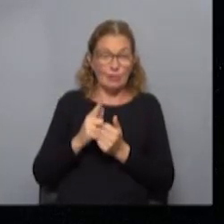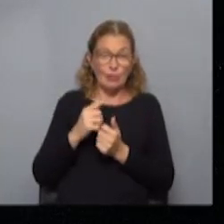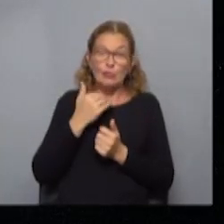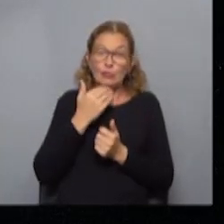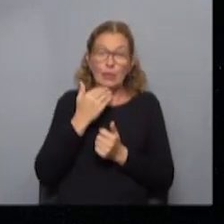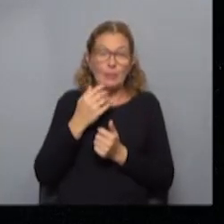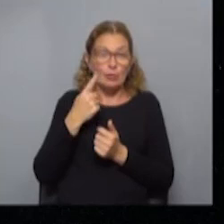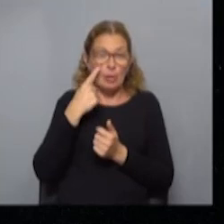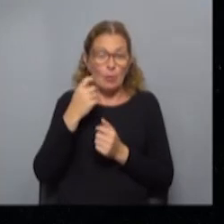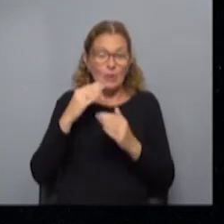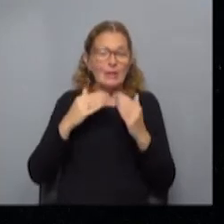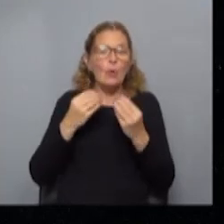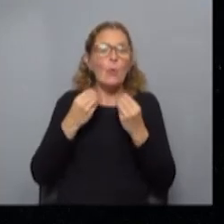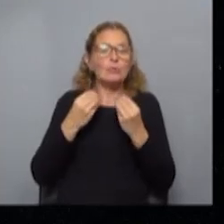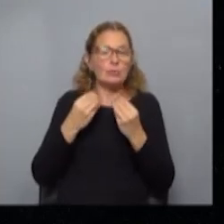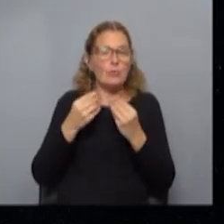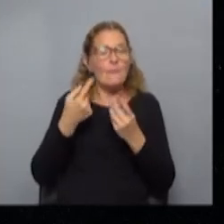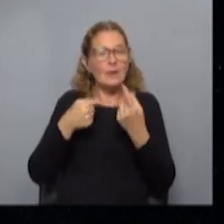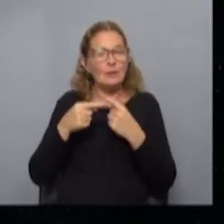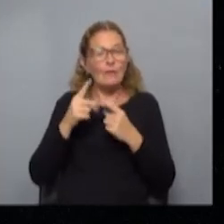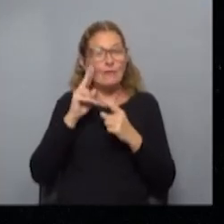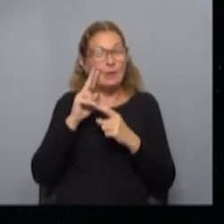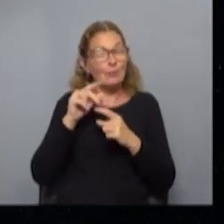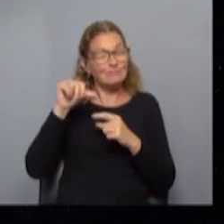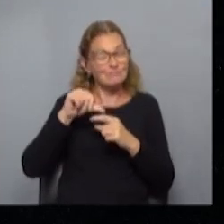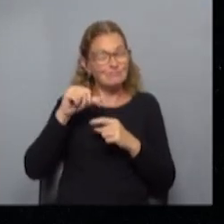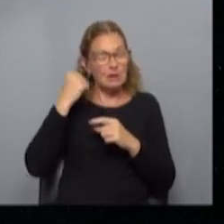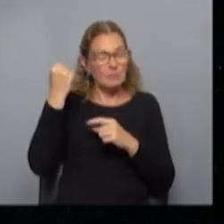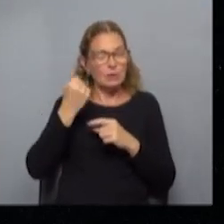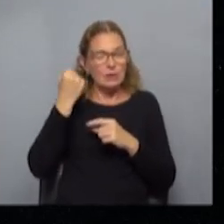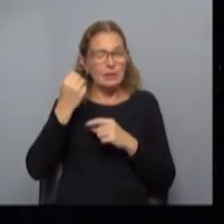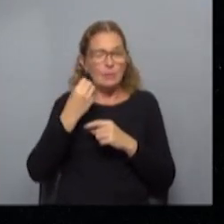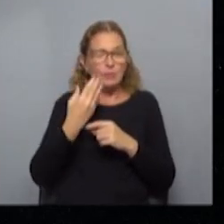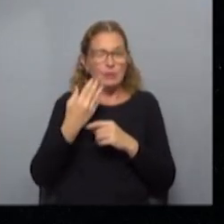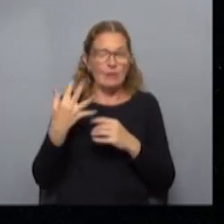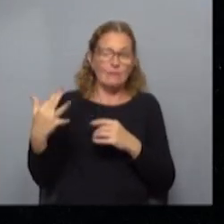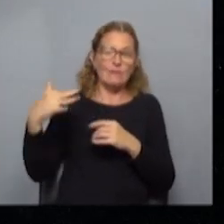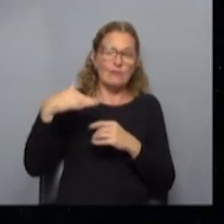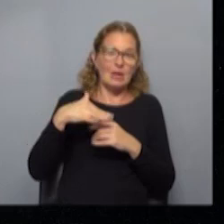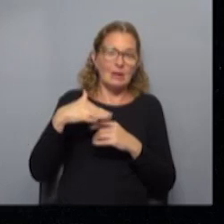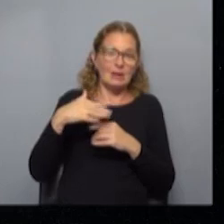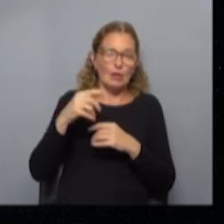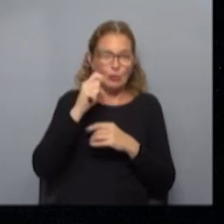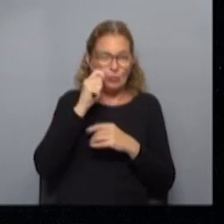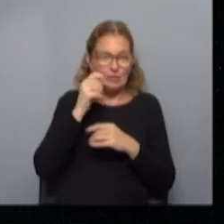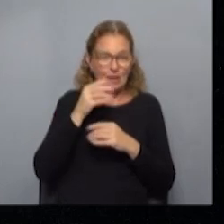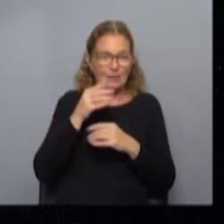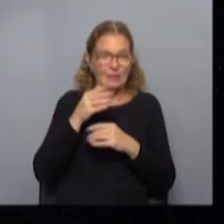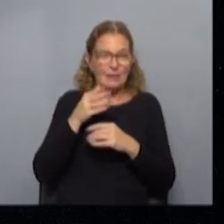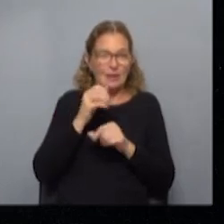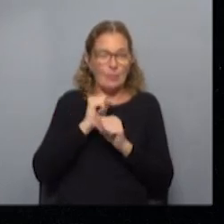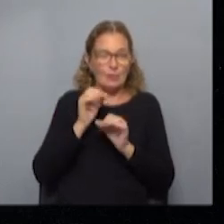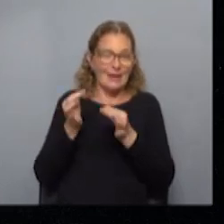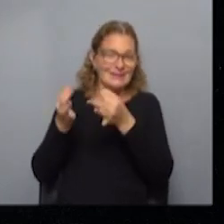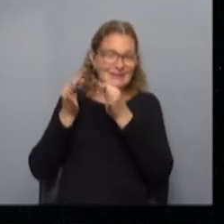dimensionado no lo tenemos evaluado pero vemos una afección importante en lo que es la migración de turistas que podían